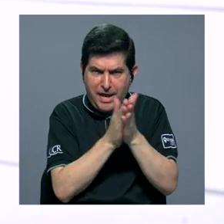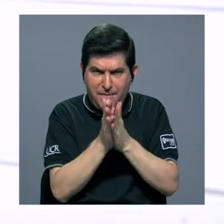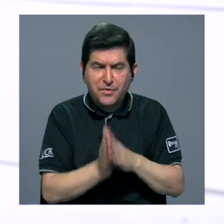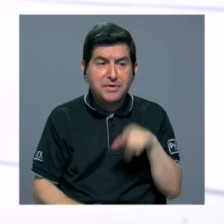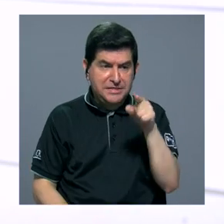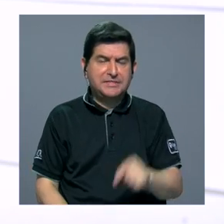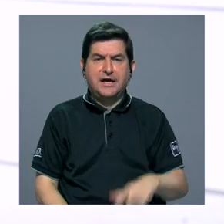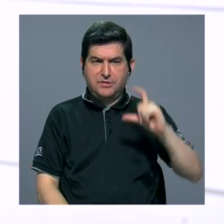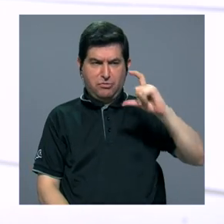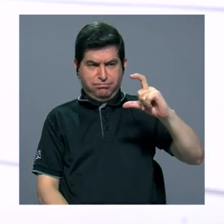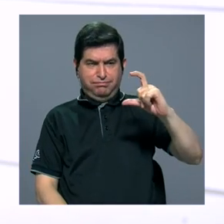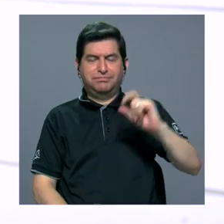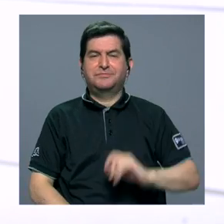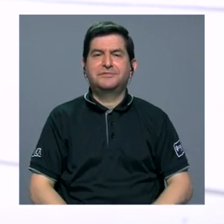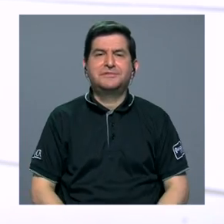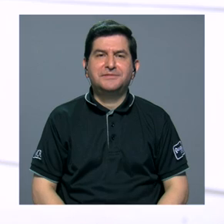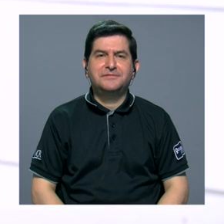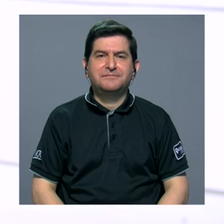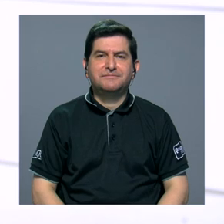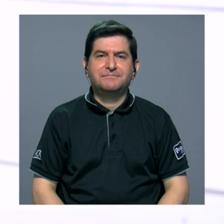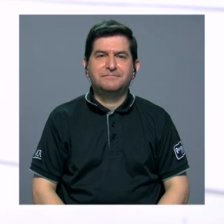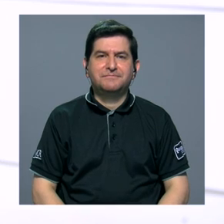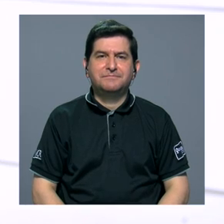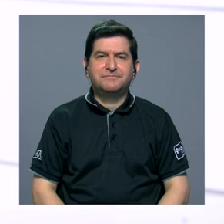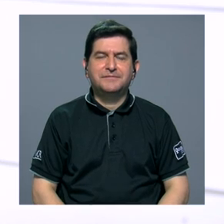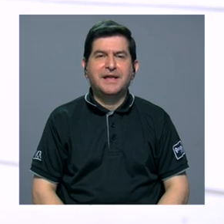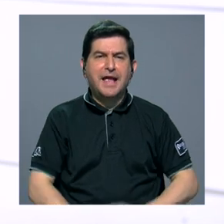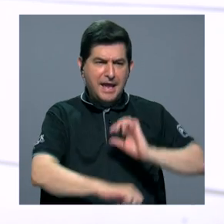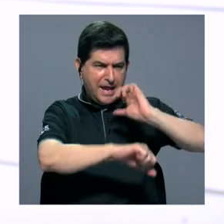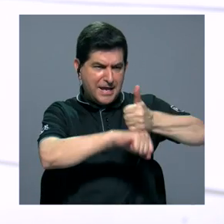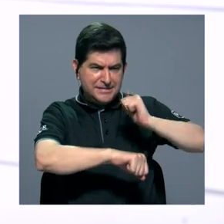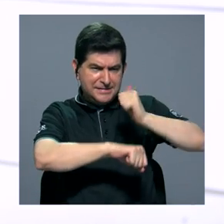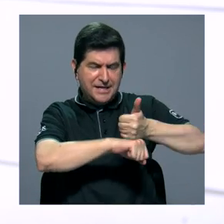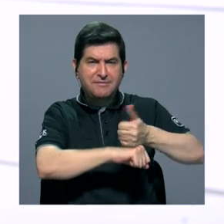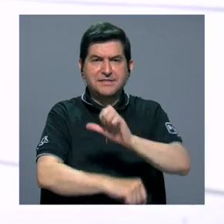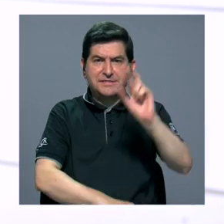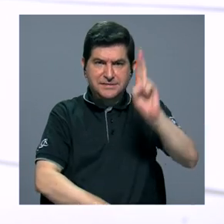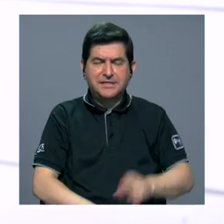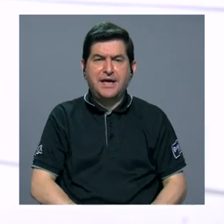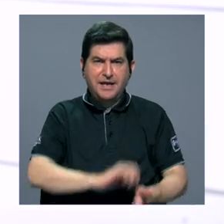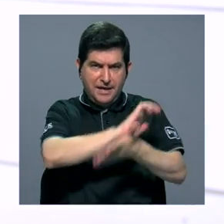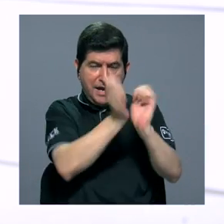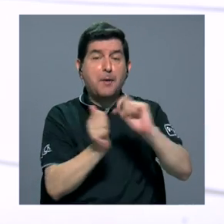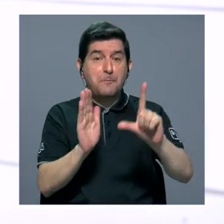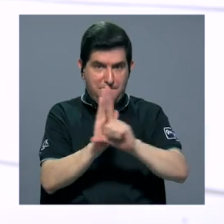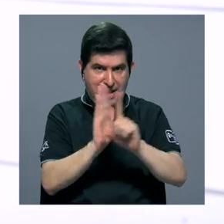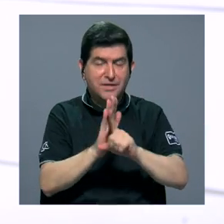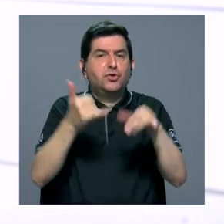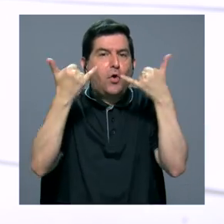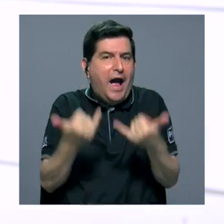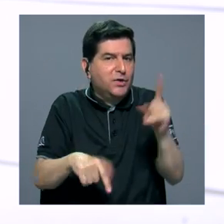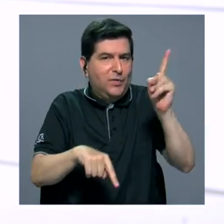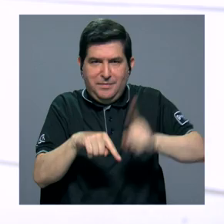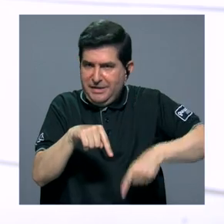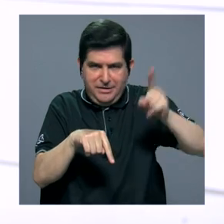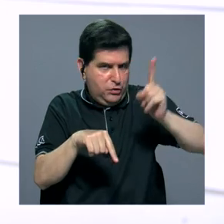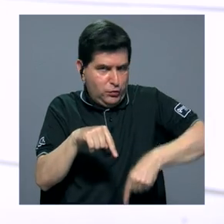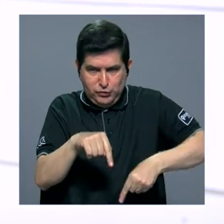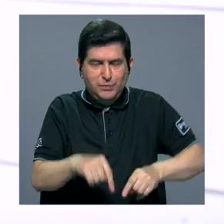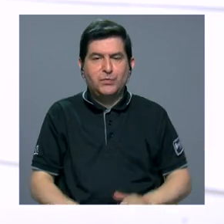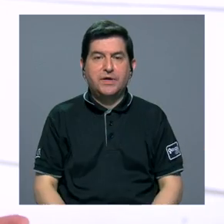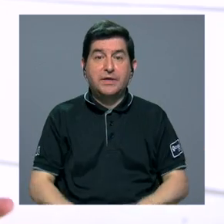baterías, entonces poder crear a Costa Rica modificando la ley, porque actualmente no se puede,